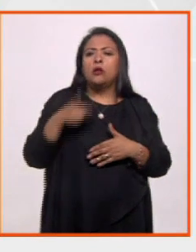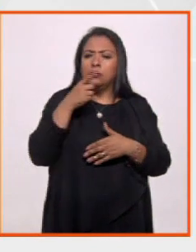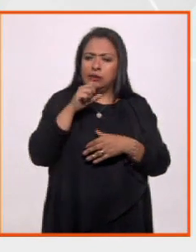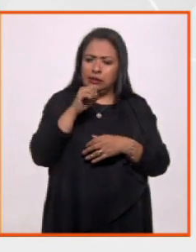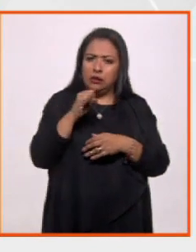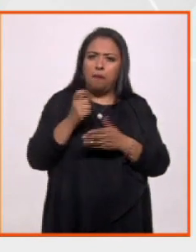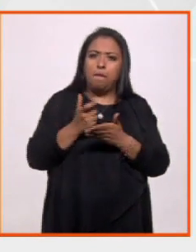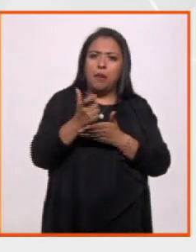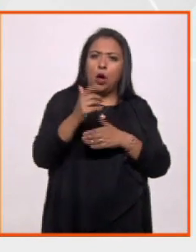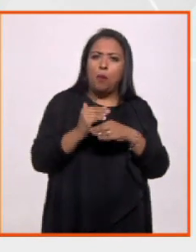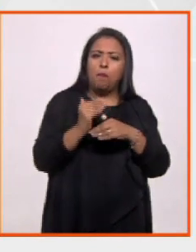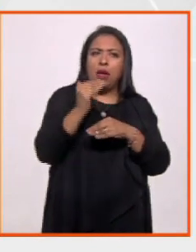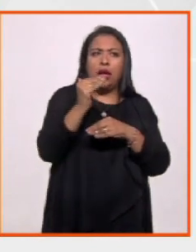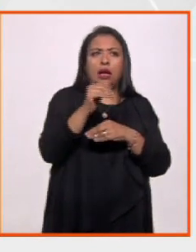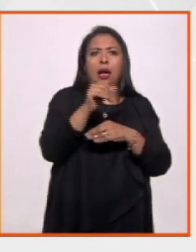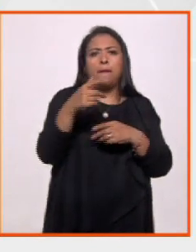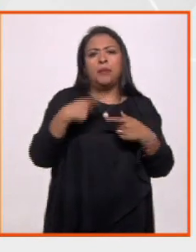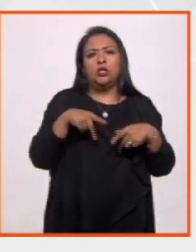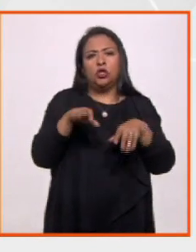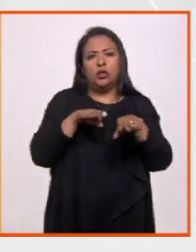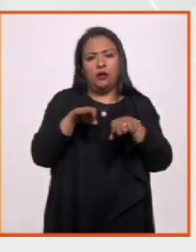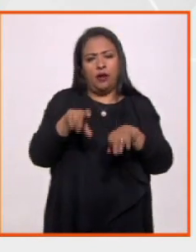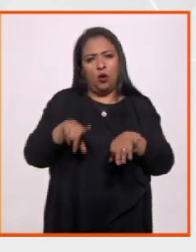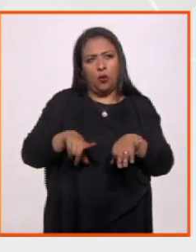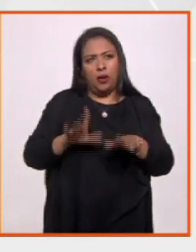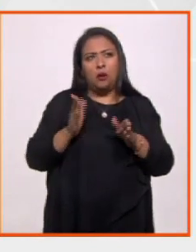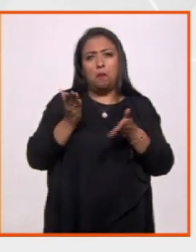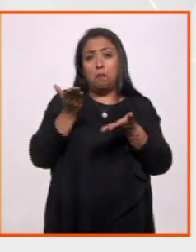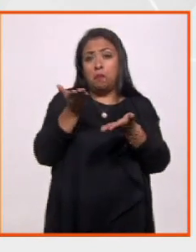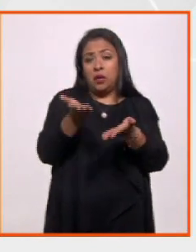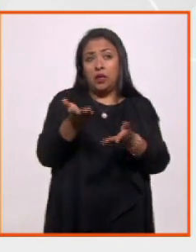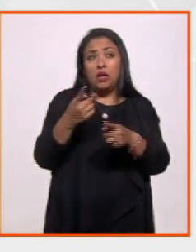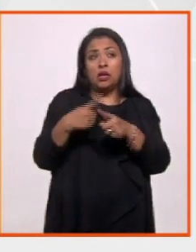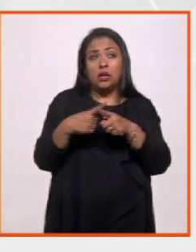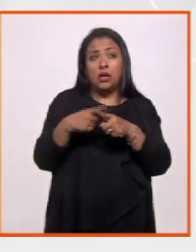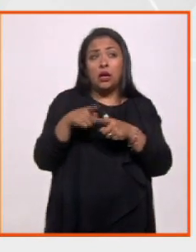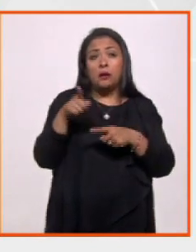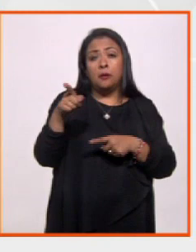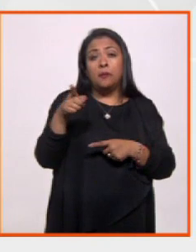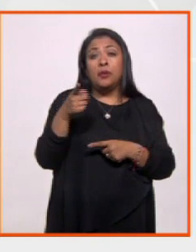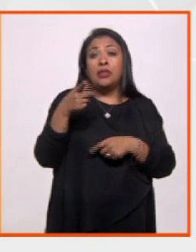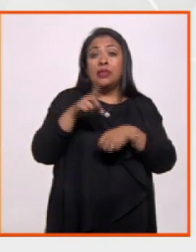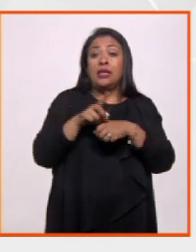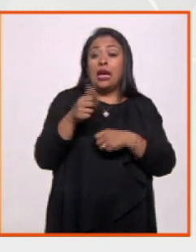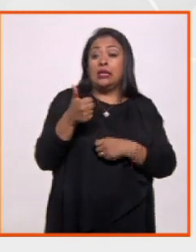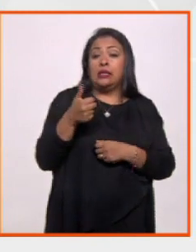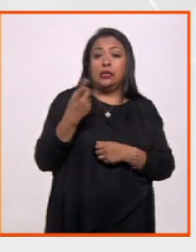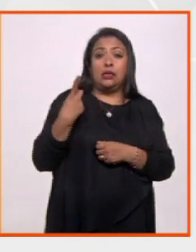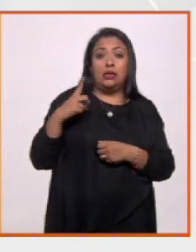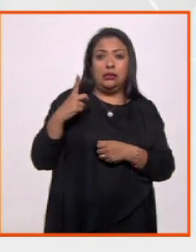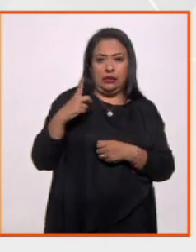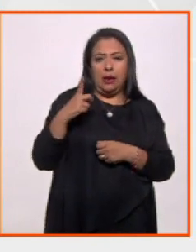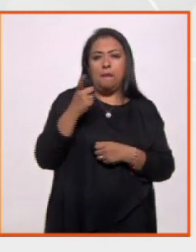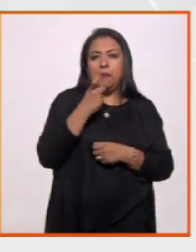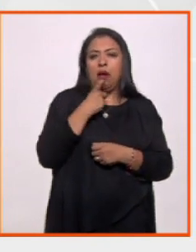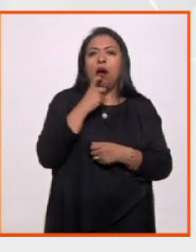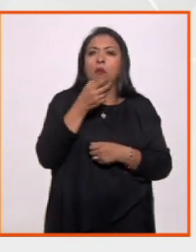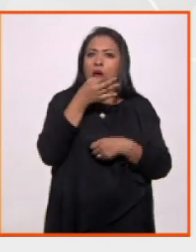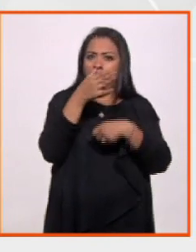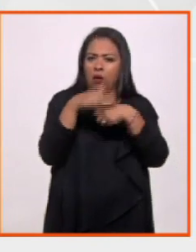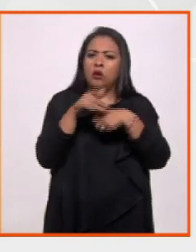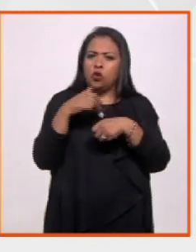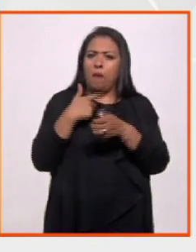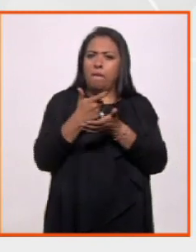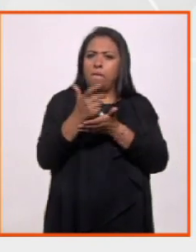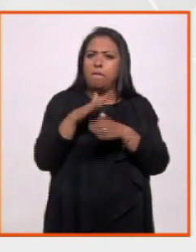salarial a los trabajadores del Estado, un ofrecimiento que hizo el 6 de diciembre pasado Andrés Manuel López Obrador y